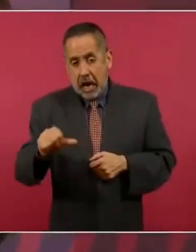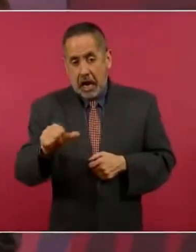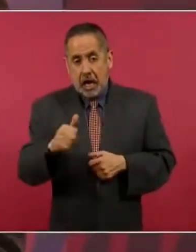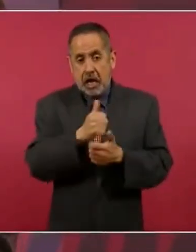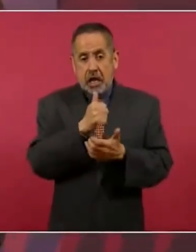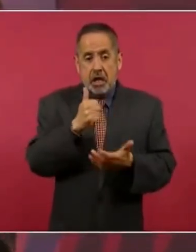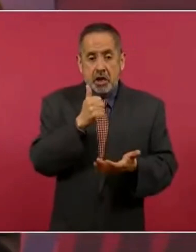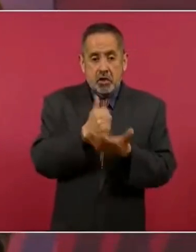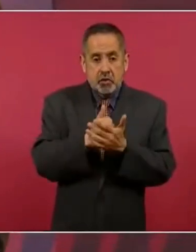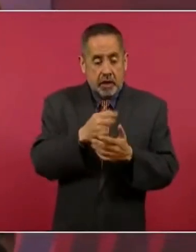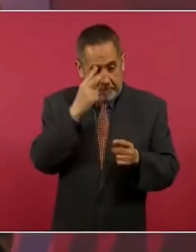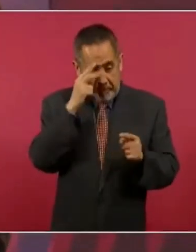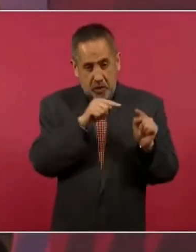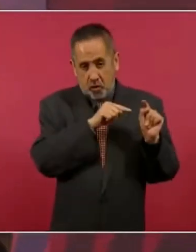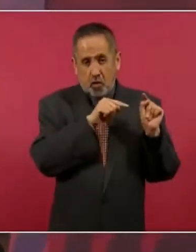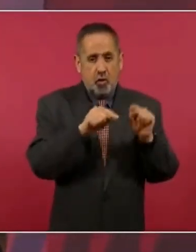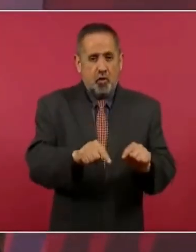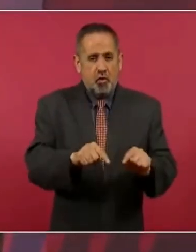Santana